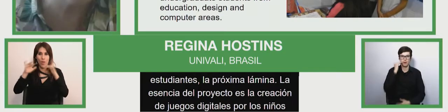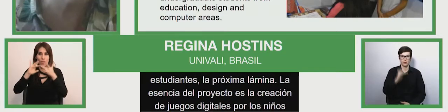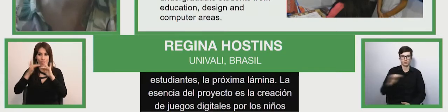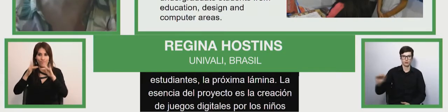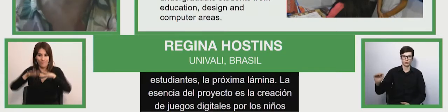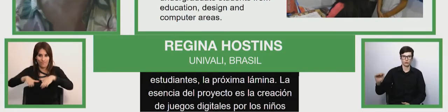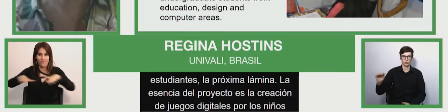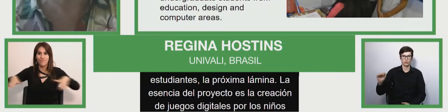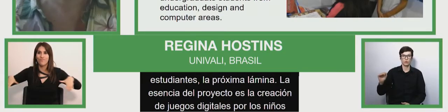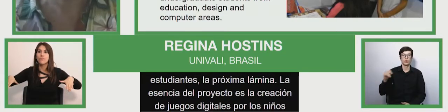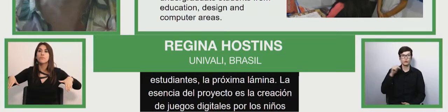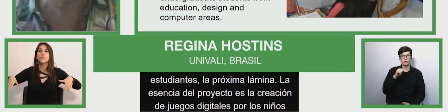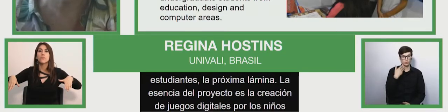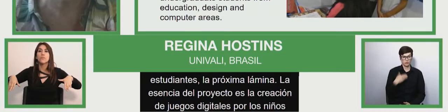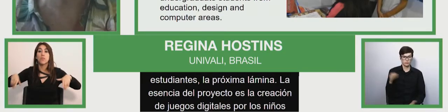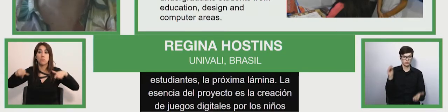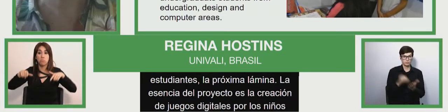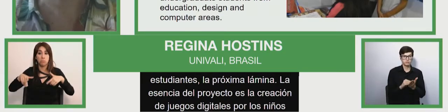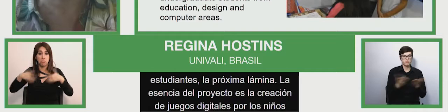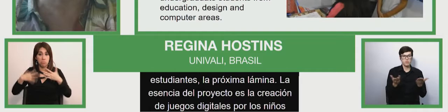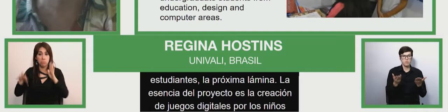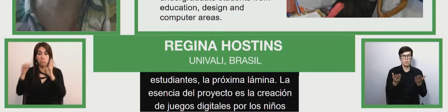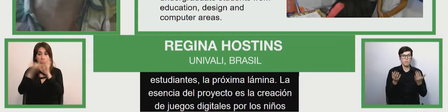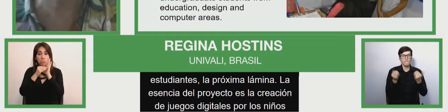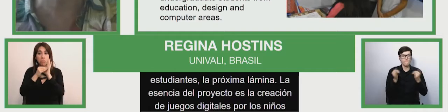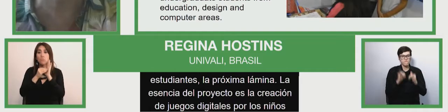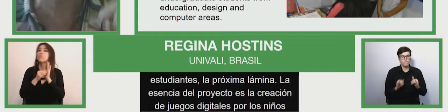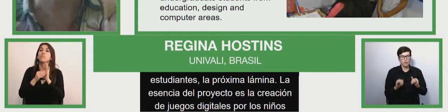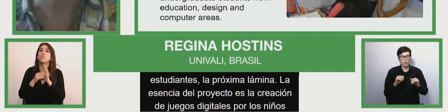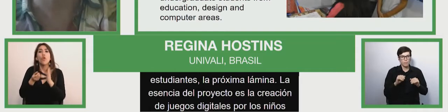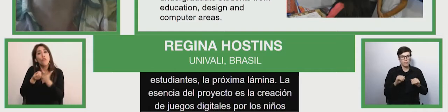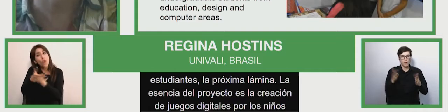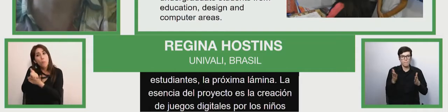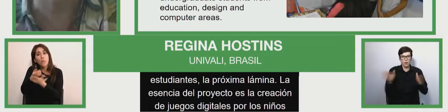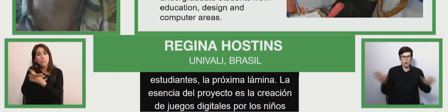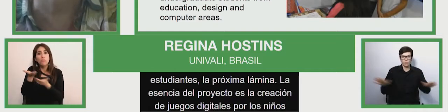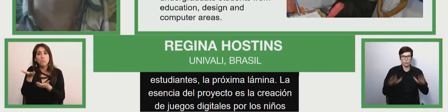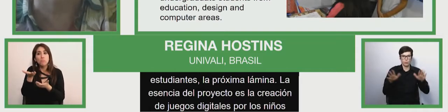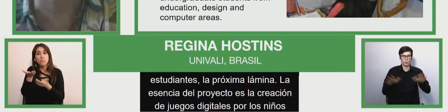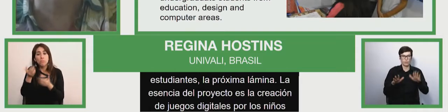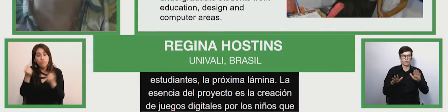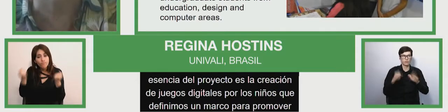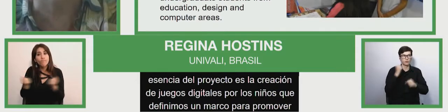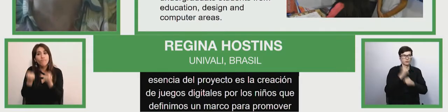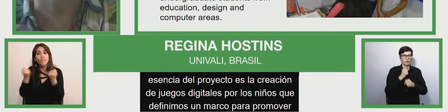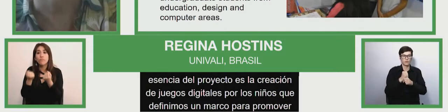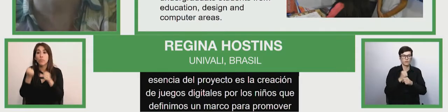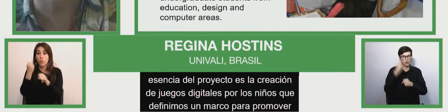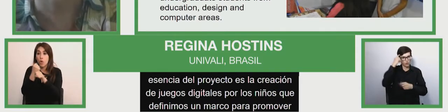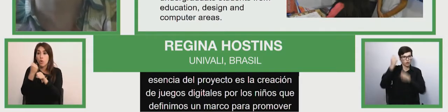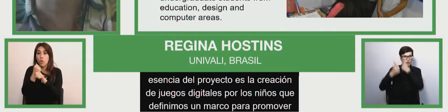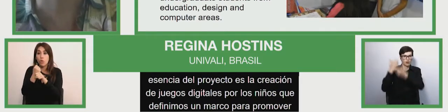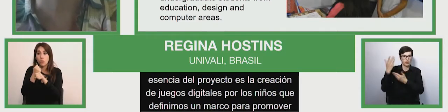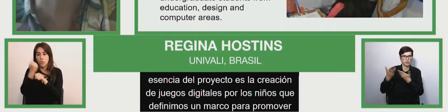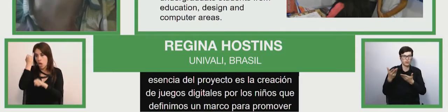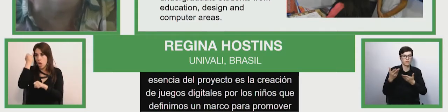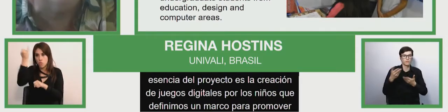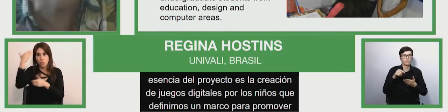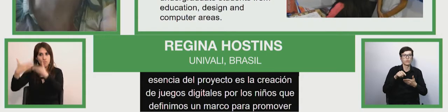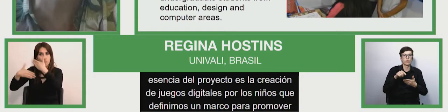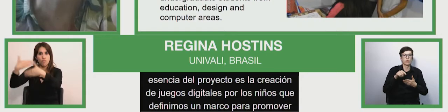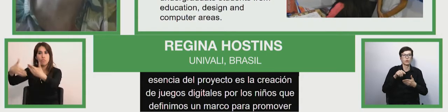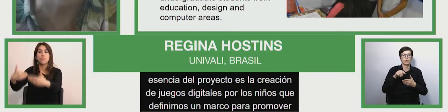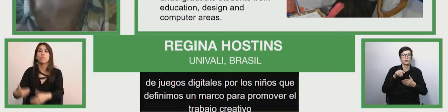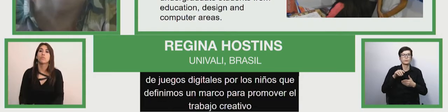que definimos un marco para promover el trabajo creativo, colorativo